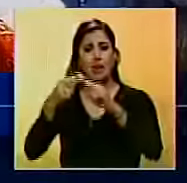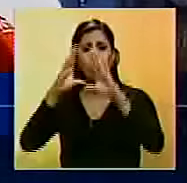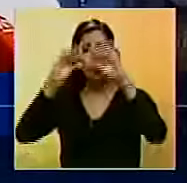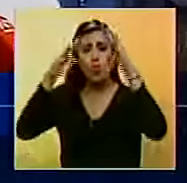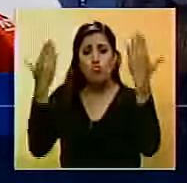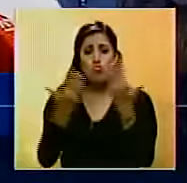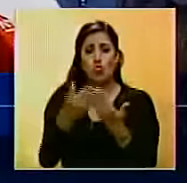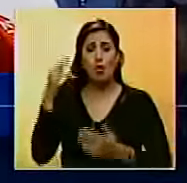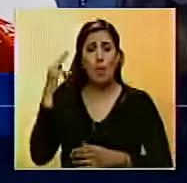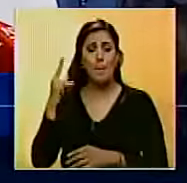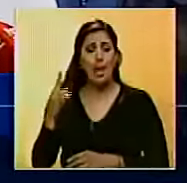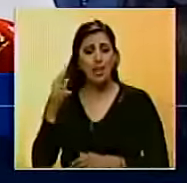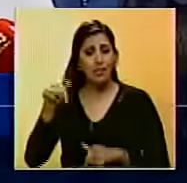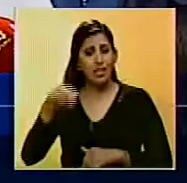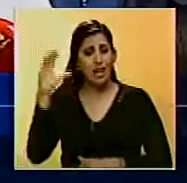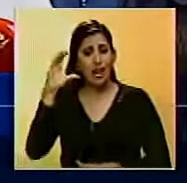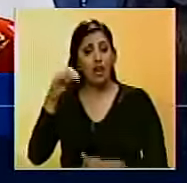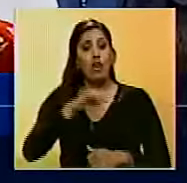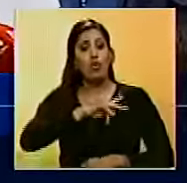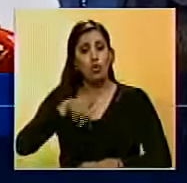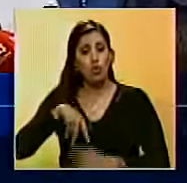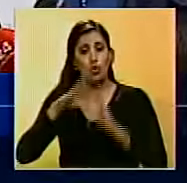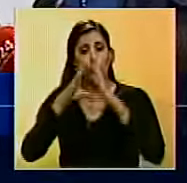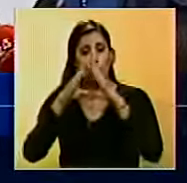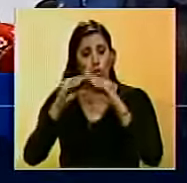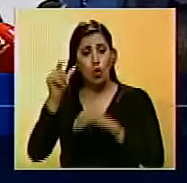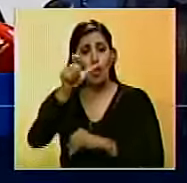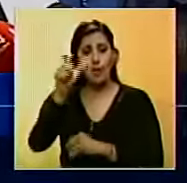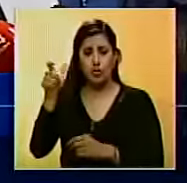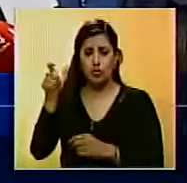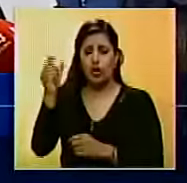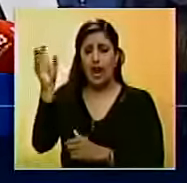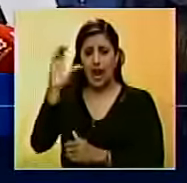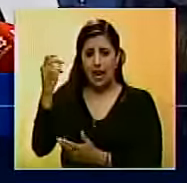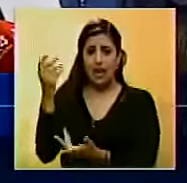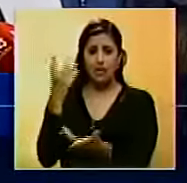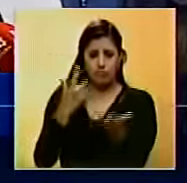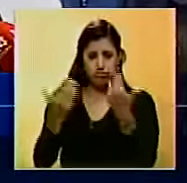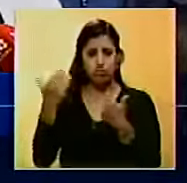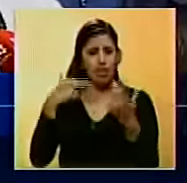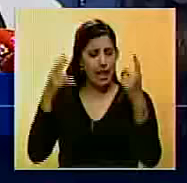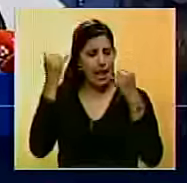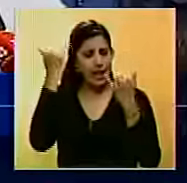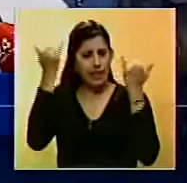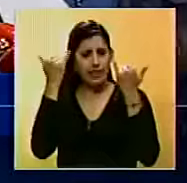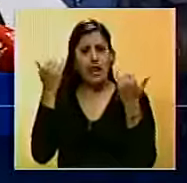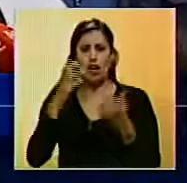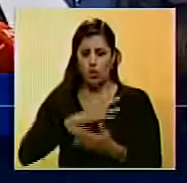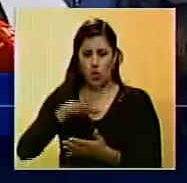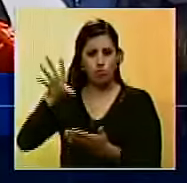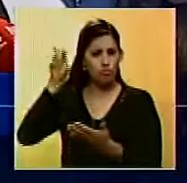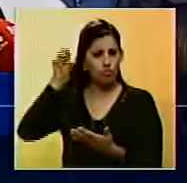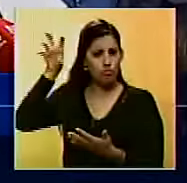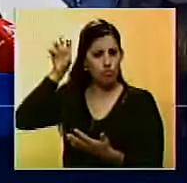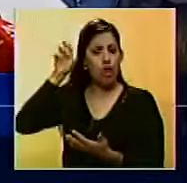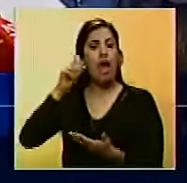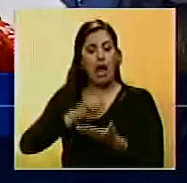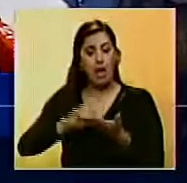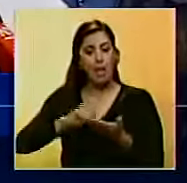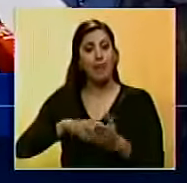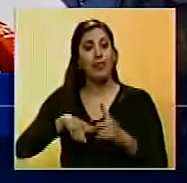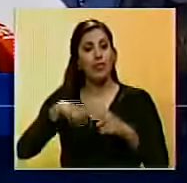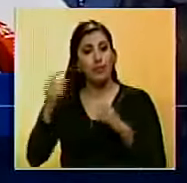mundo. Nosotros invitamos a todo el pueblo de Caracas a que nos dé sus ideas para rescatar Caracas de manera paralela, mientras sea una